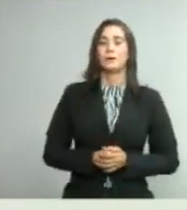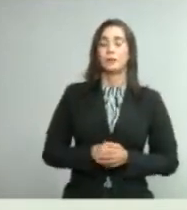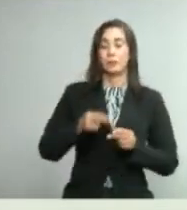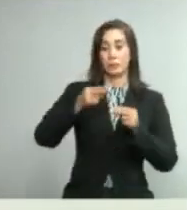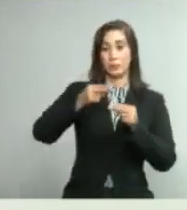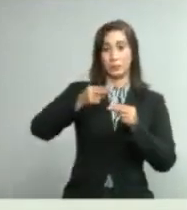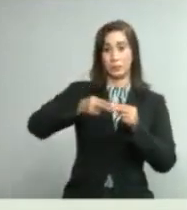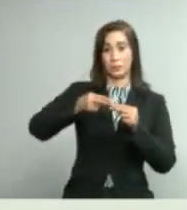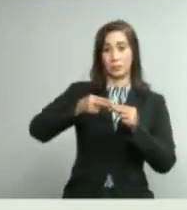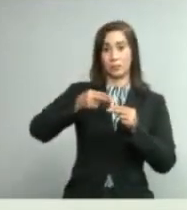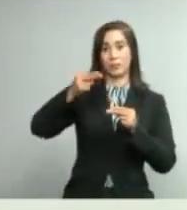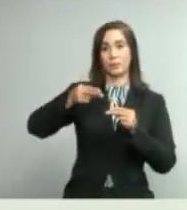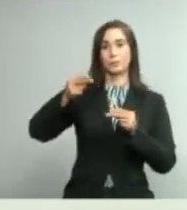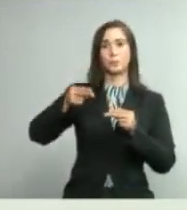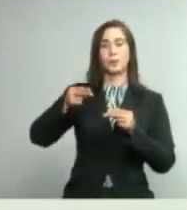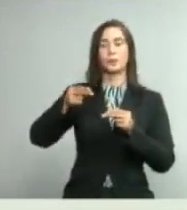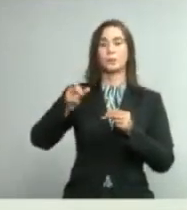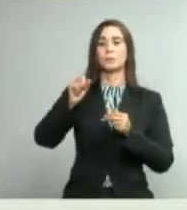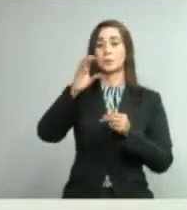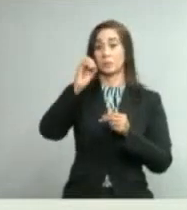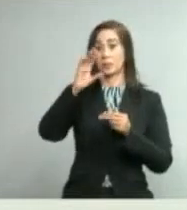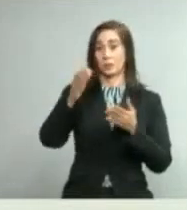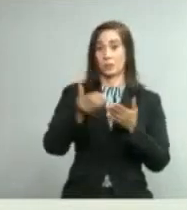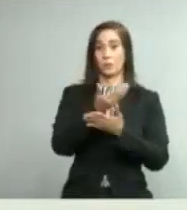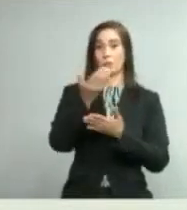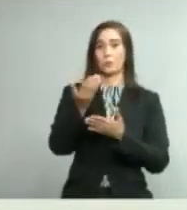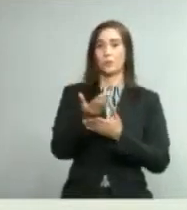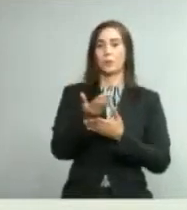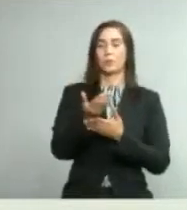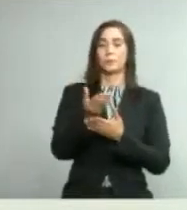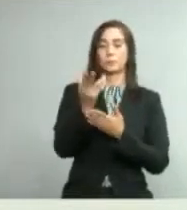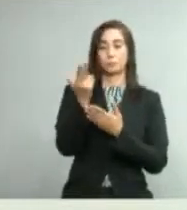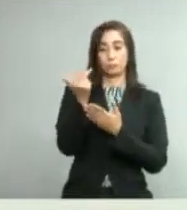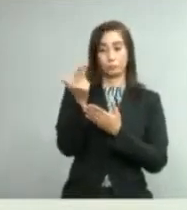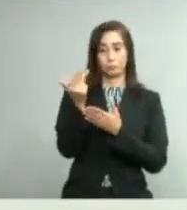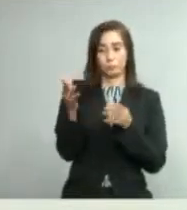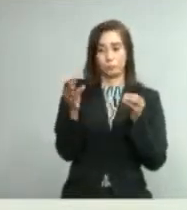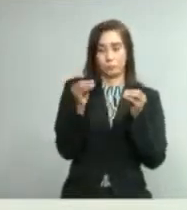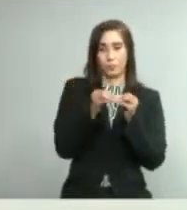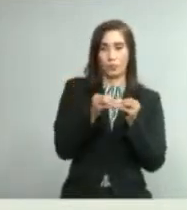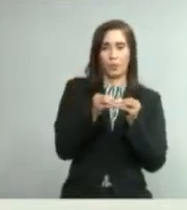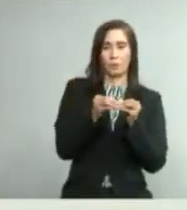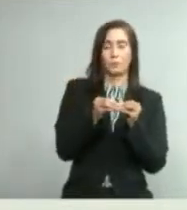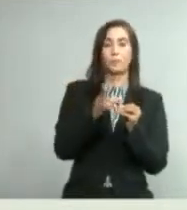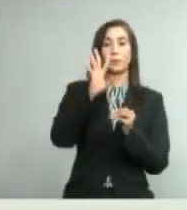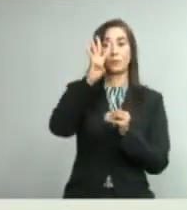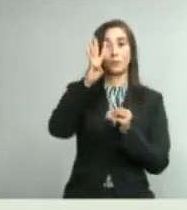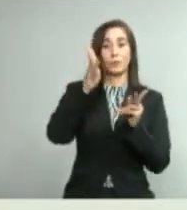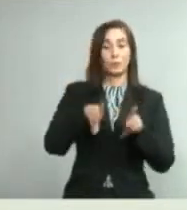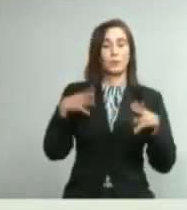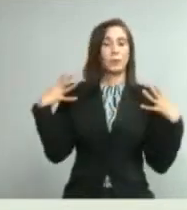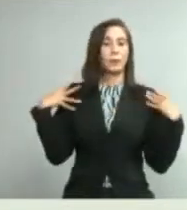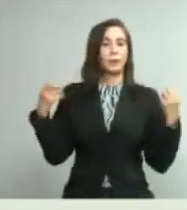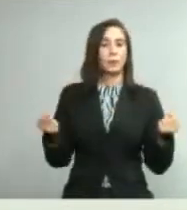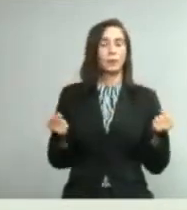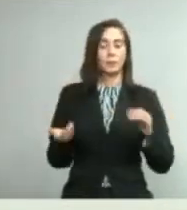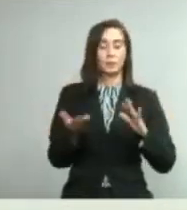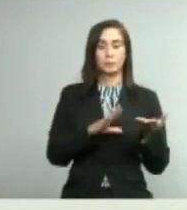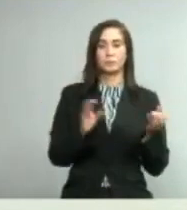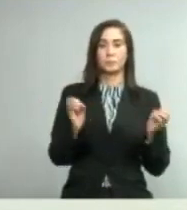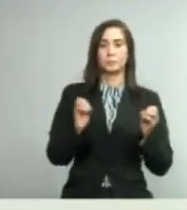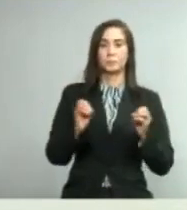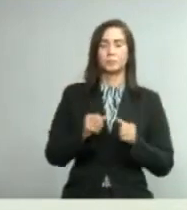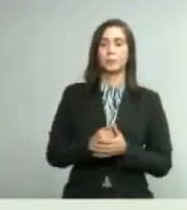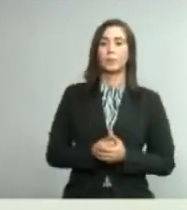Mayor, cero casos nuevos, trece acumulados, cuatro recuperados, cero